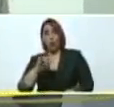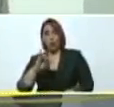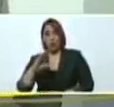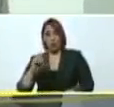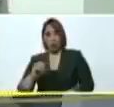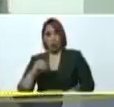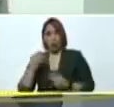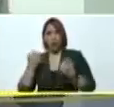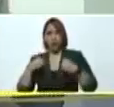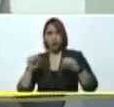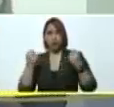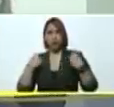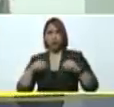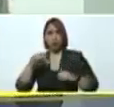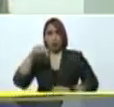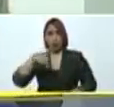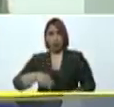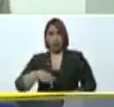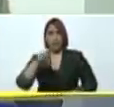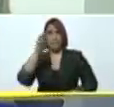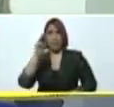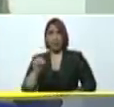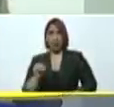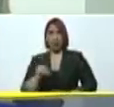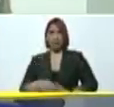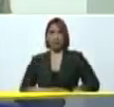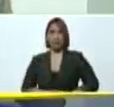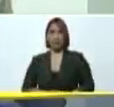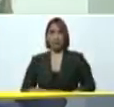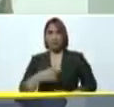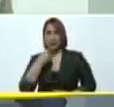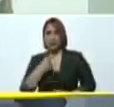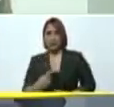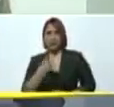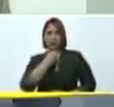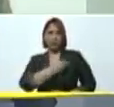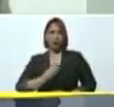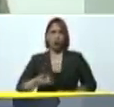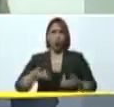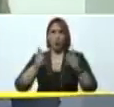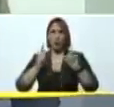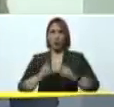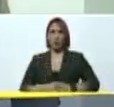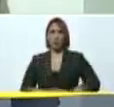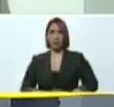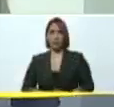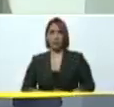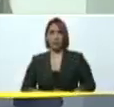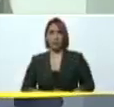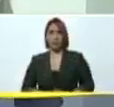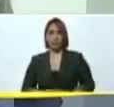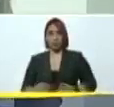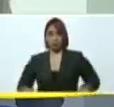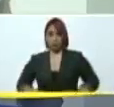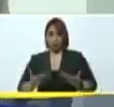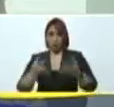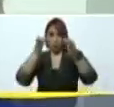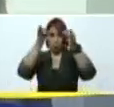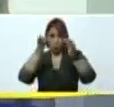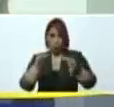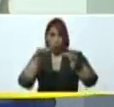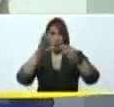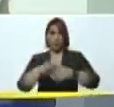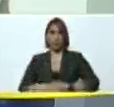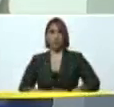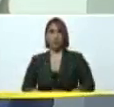Luciani, aquí en el Llanito, en Petare, les digo misión cumplida. Entrego formalmente